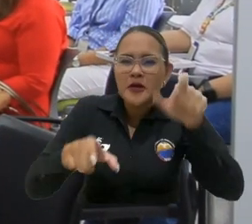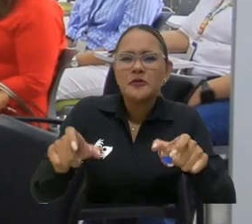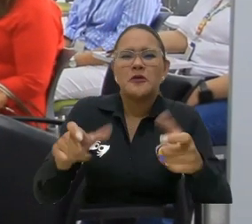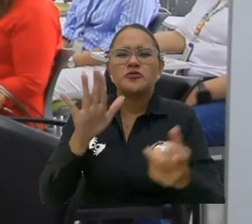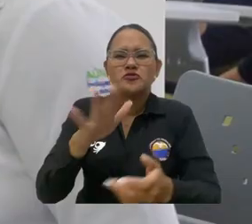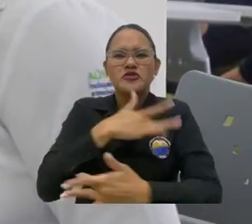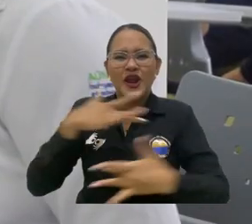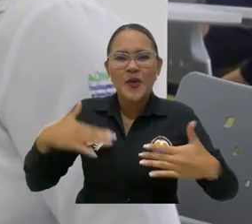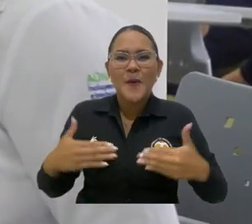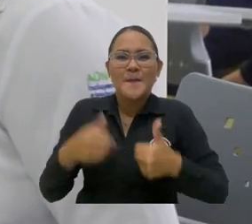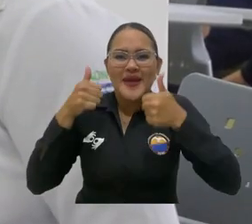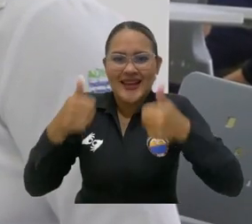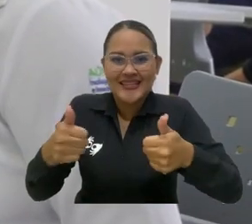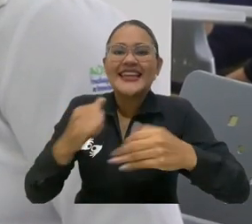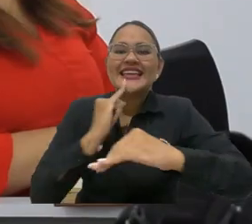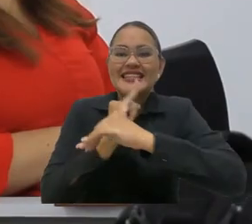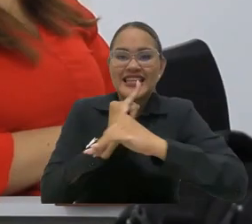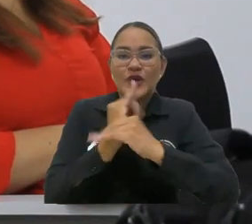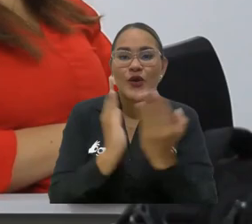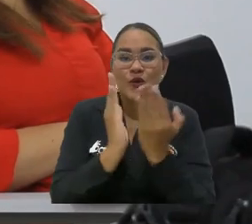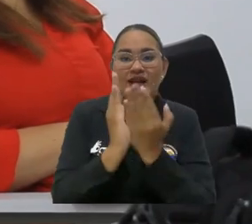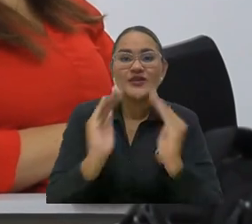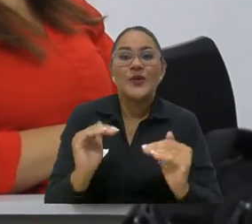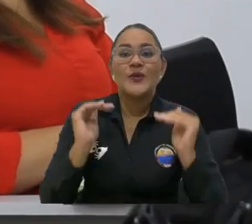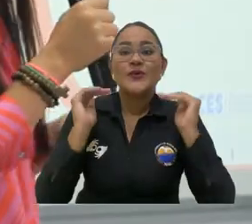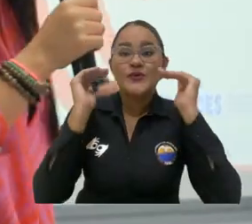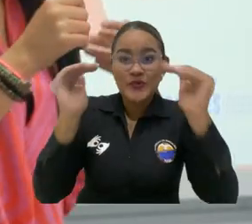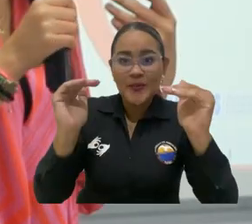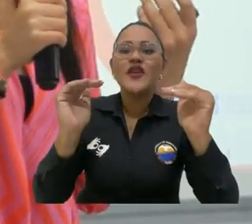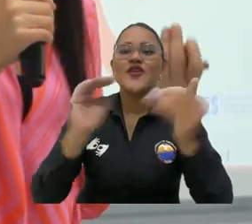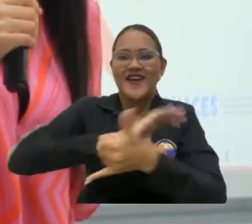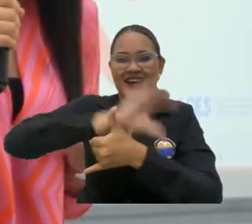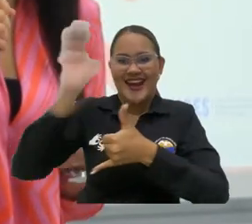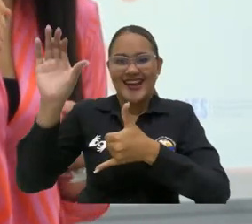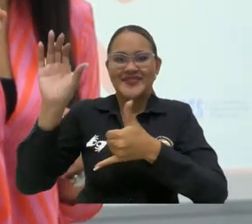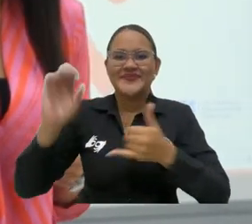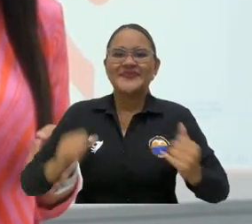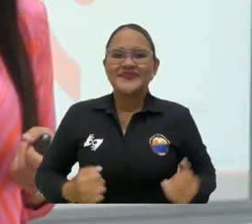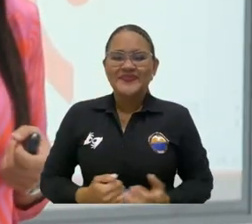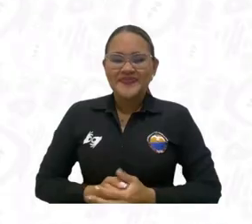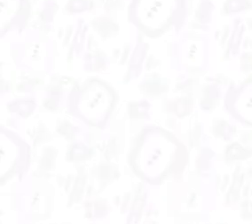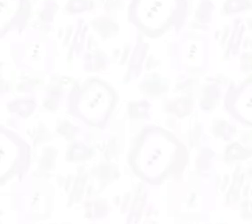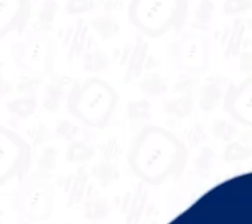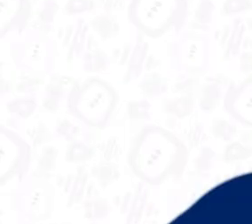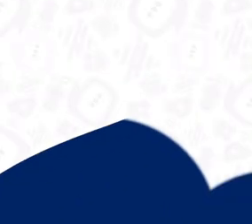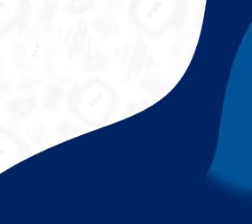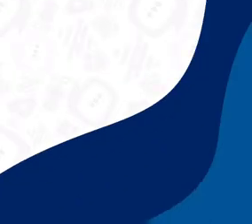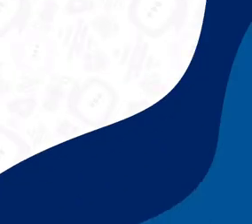actores de programas de salud y bienestar de las instituciones de educación superior del Caribe colombiano.